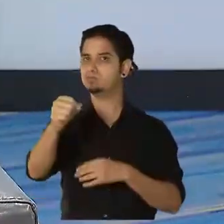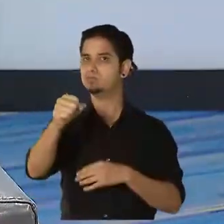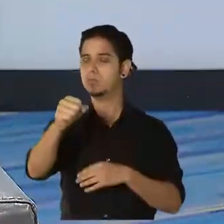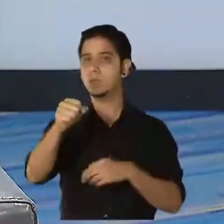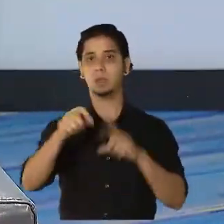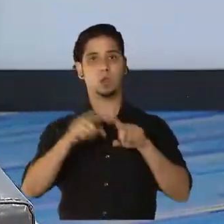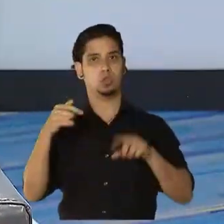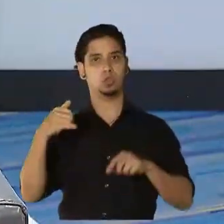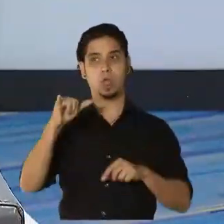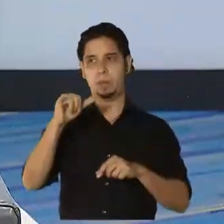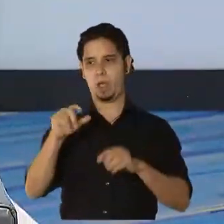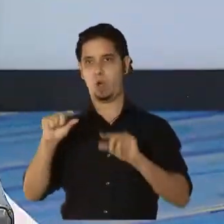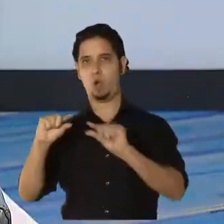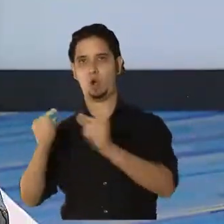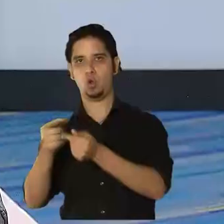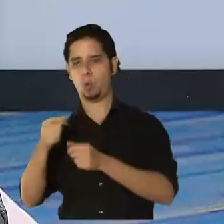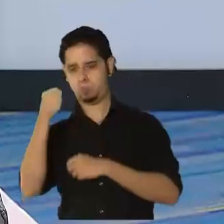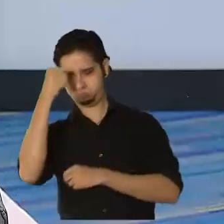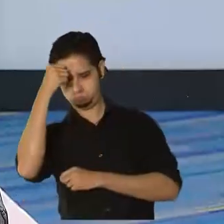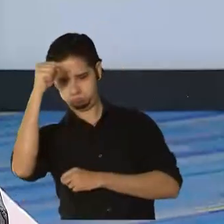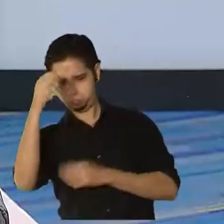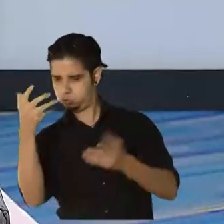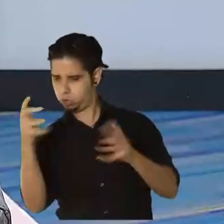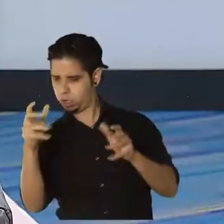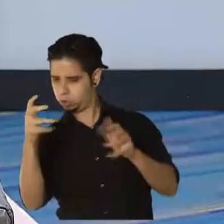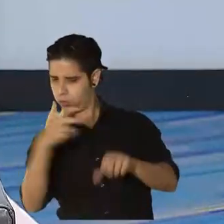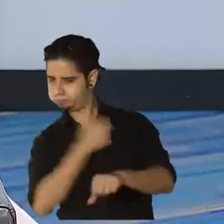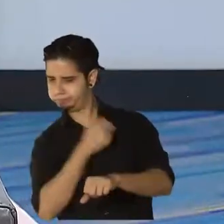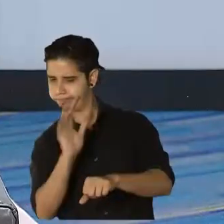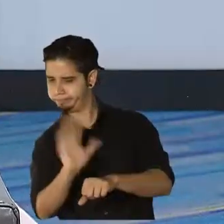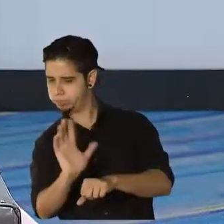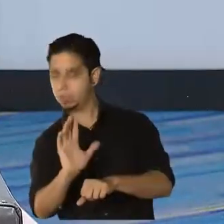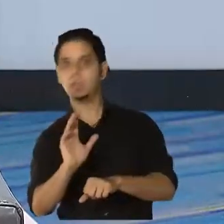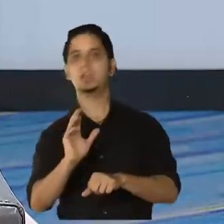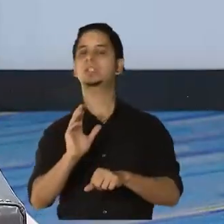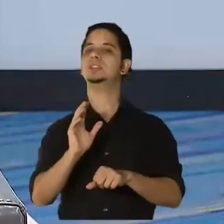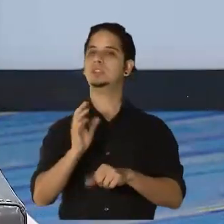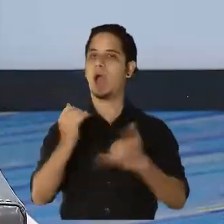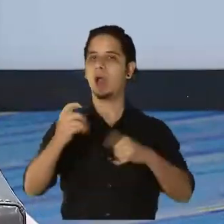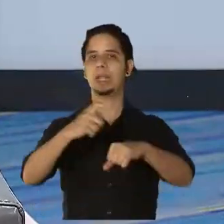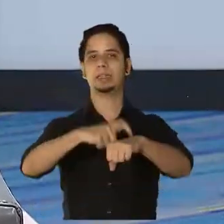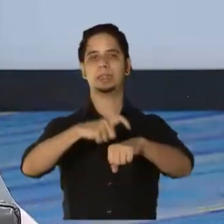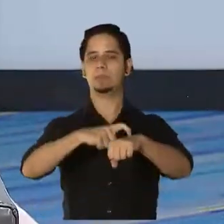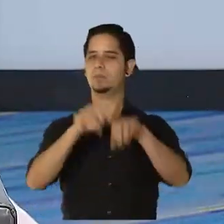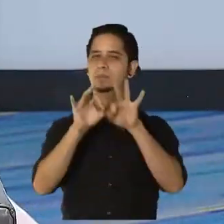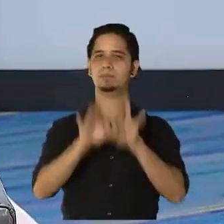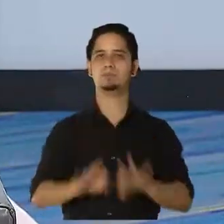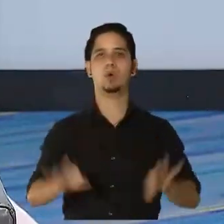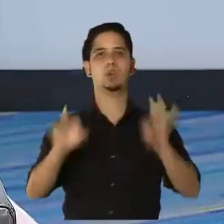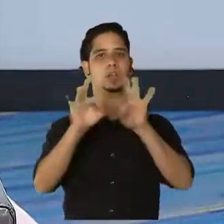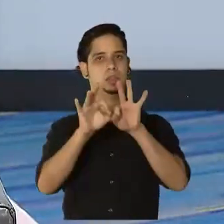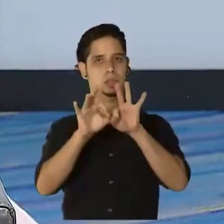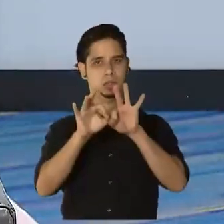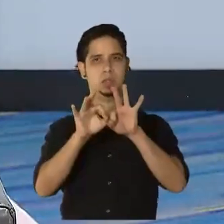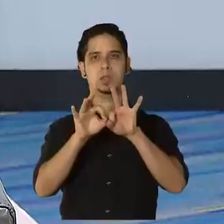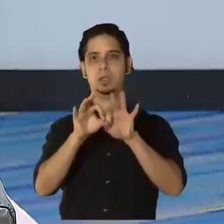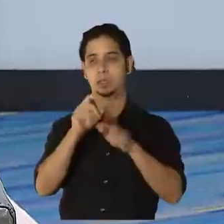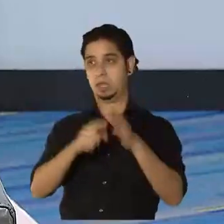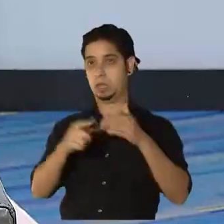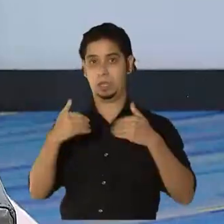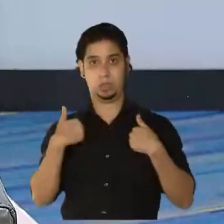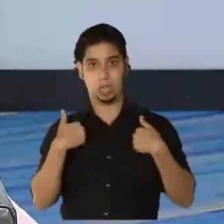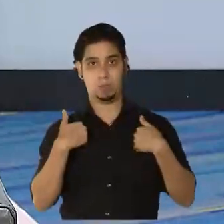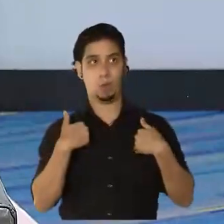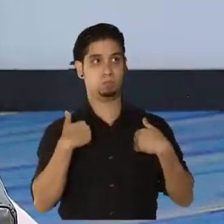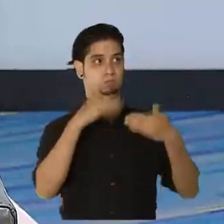todavía hay resistencia de algunos grupos a vacunarse. Así que yo creo que es un momento oportuno para que ahora que tenemos el suplido